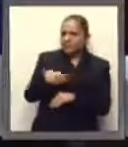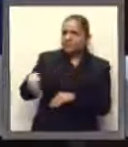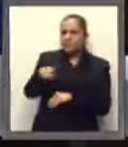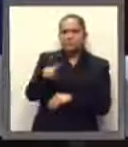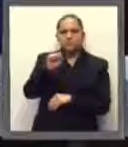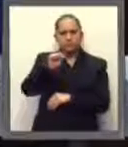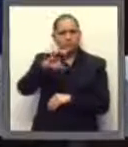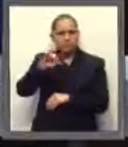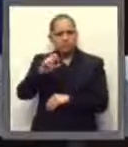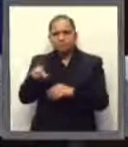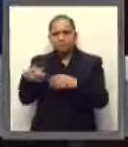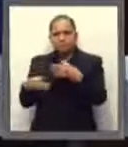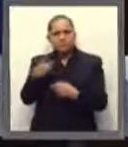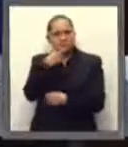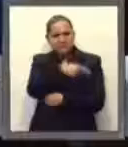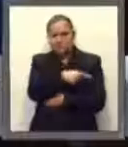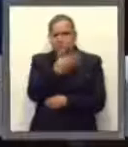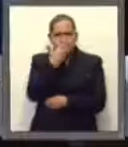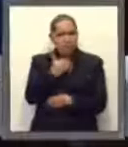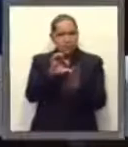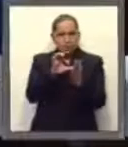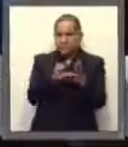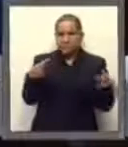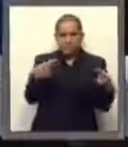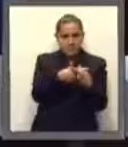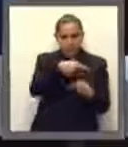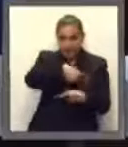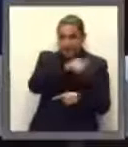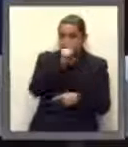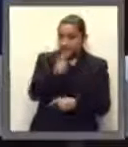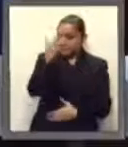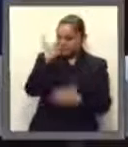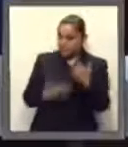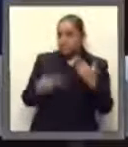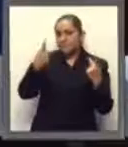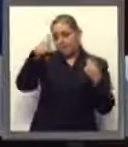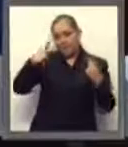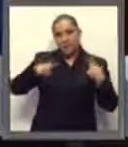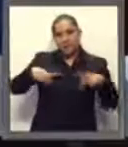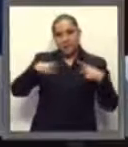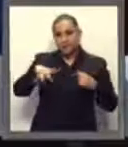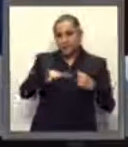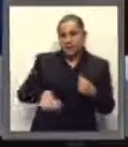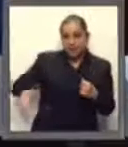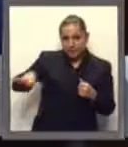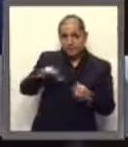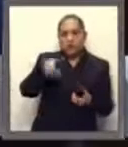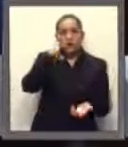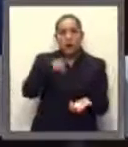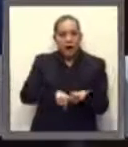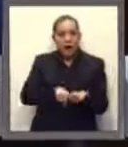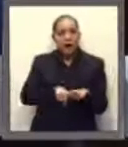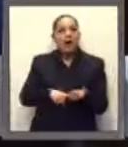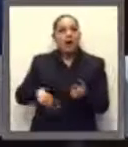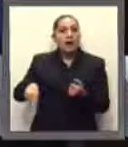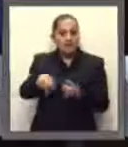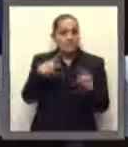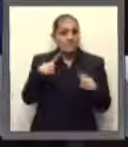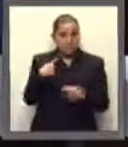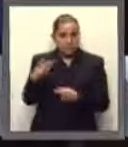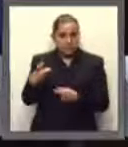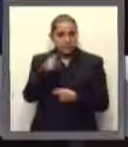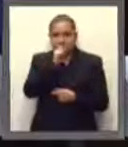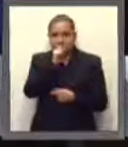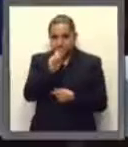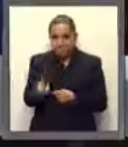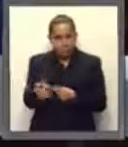a efecto de que cesen los perjuicios que ocasionan a la población que se ubica bajo estos